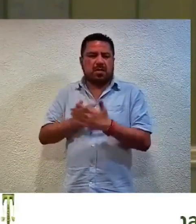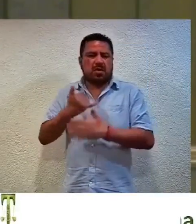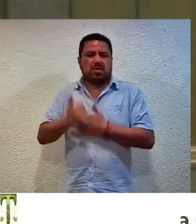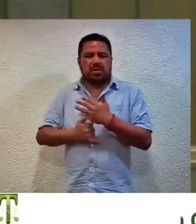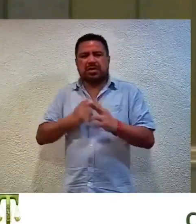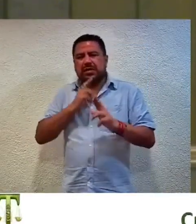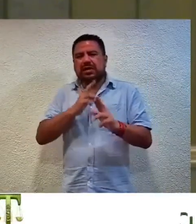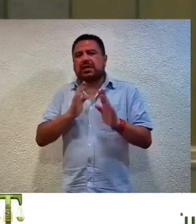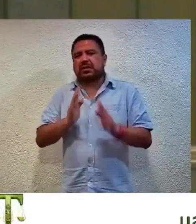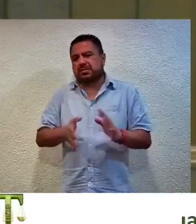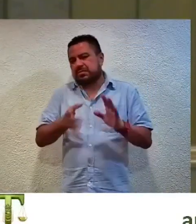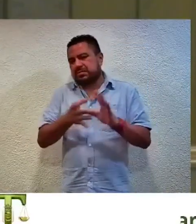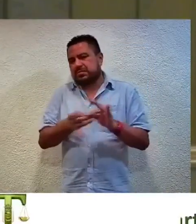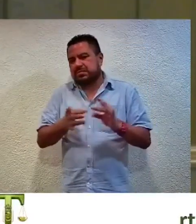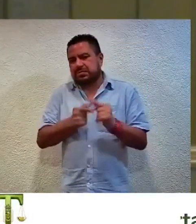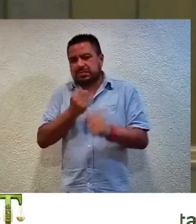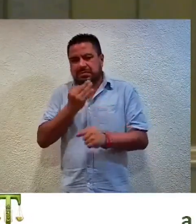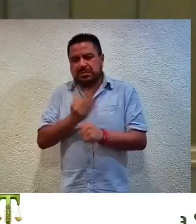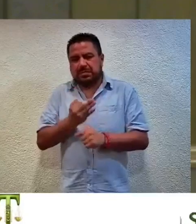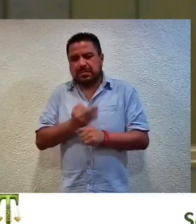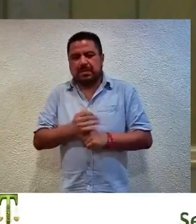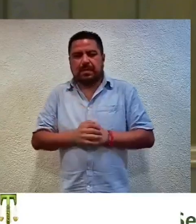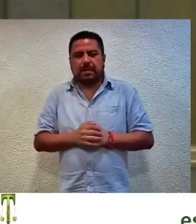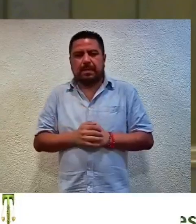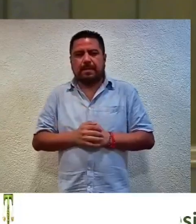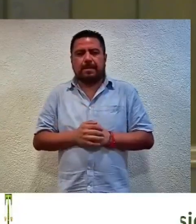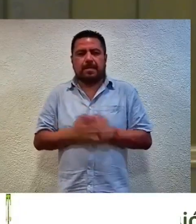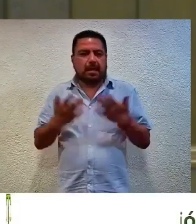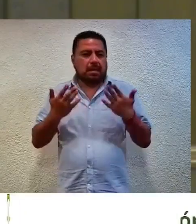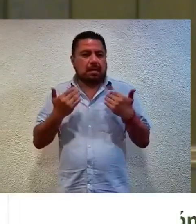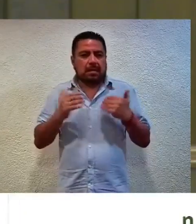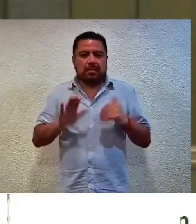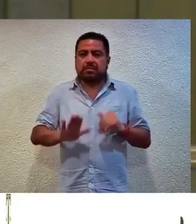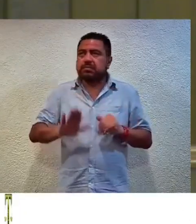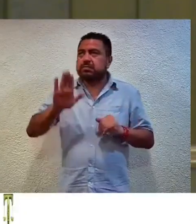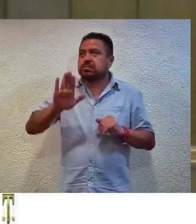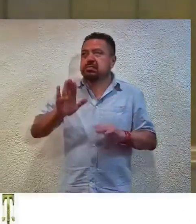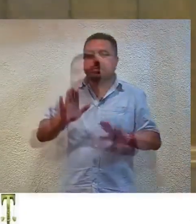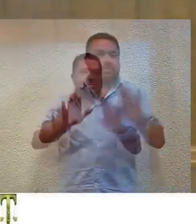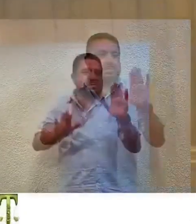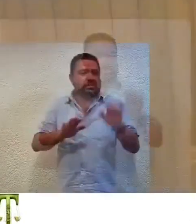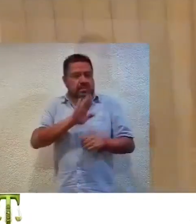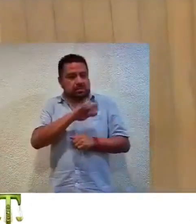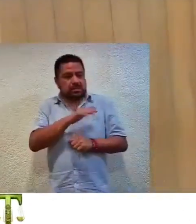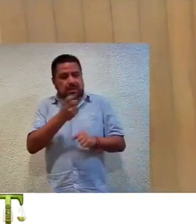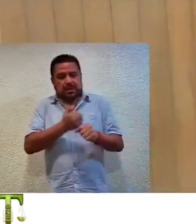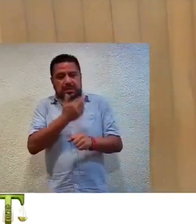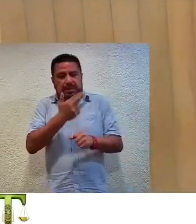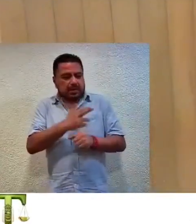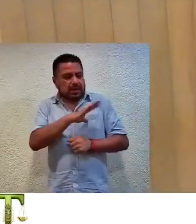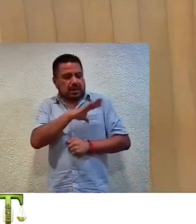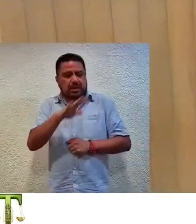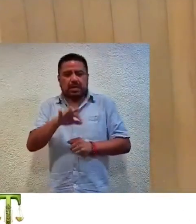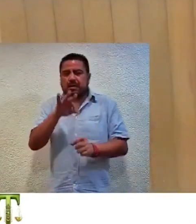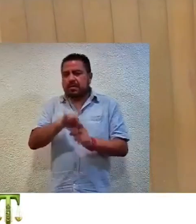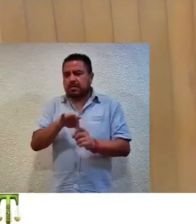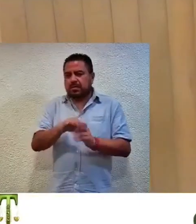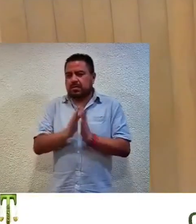resolución del que se ha dado cuenta. No ha habido comentarios al respecto. Secretaria general, tome la votación